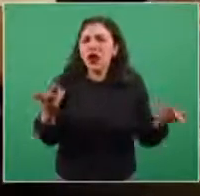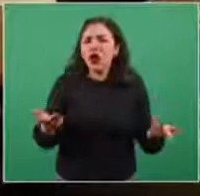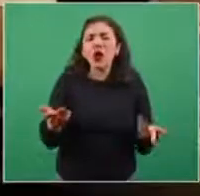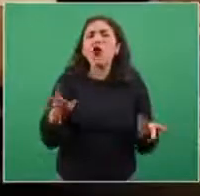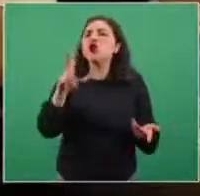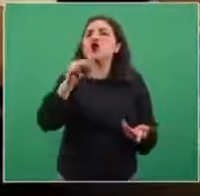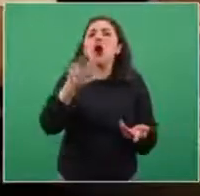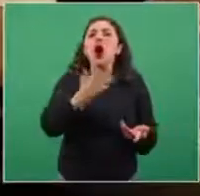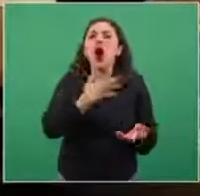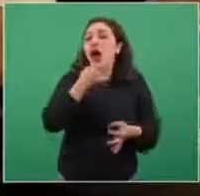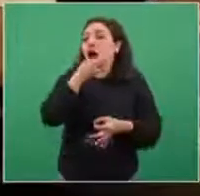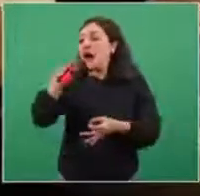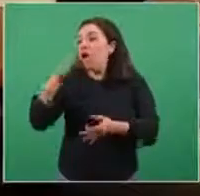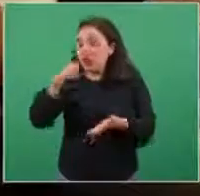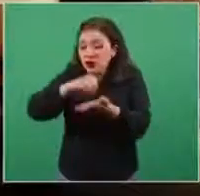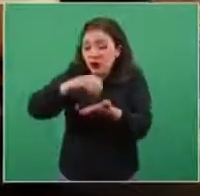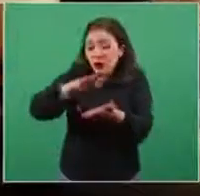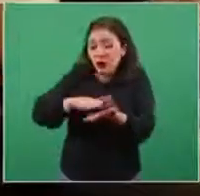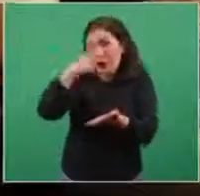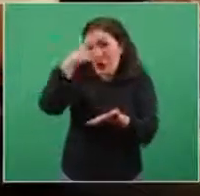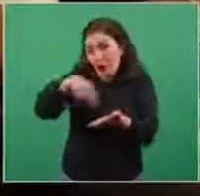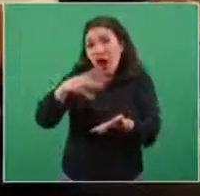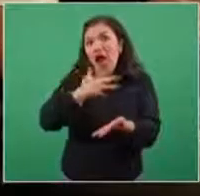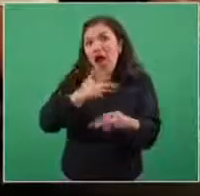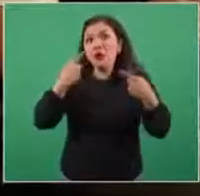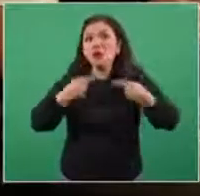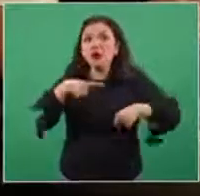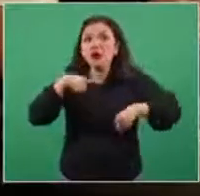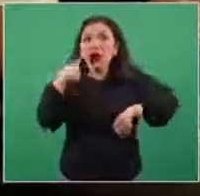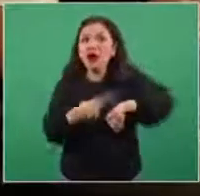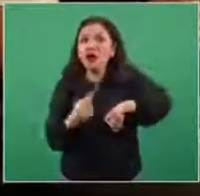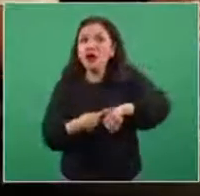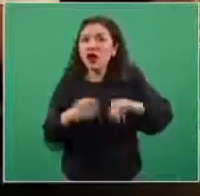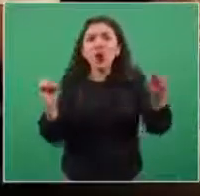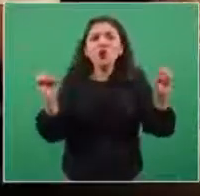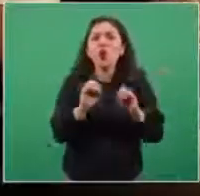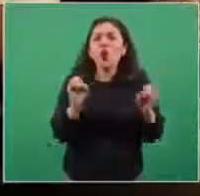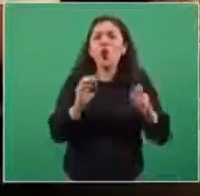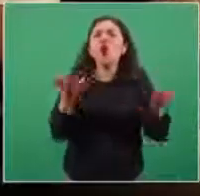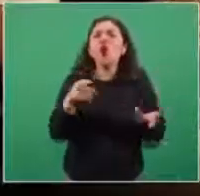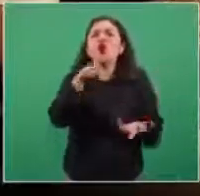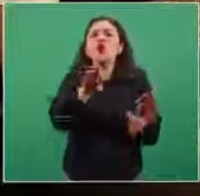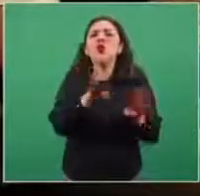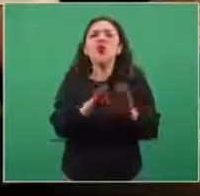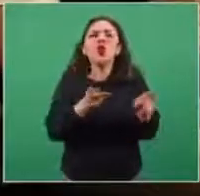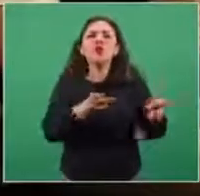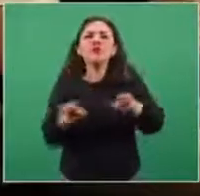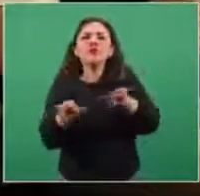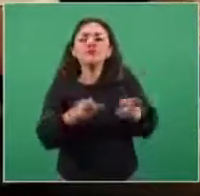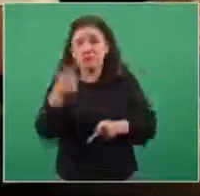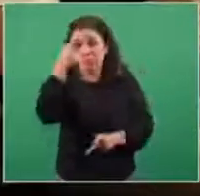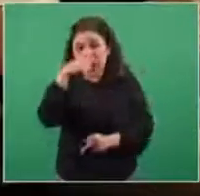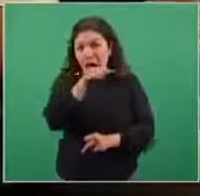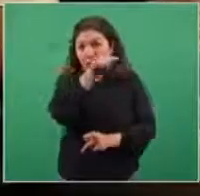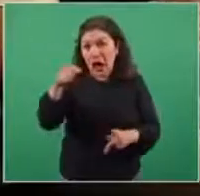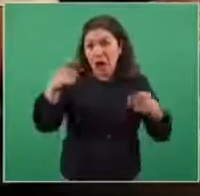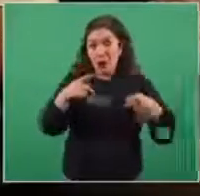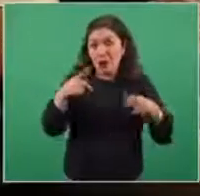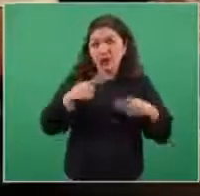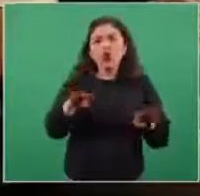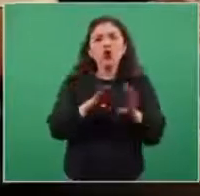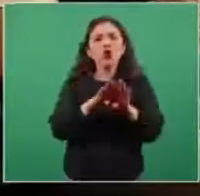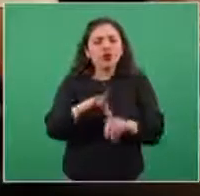conocer a terceros el hecho de que están enfermos? ¿Qué estrategias se van a tener para que ellos de manera